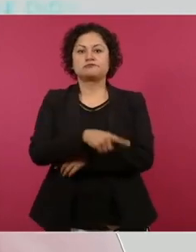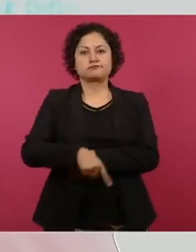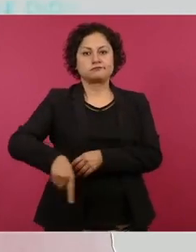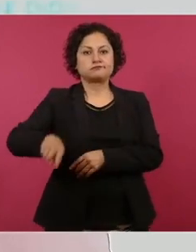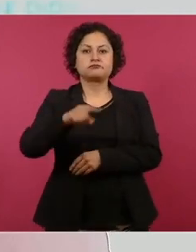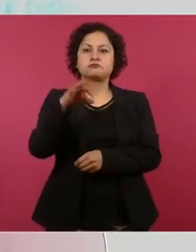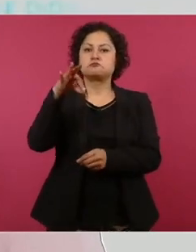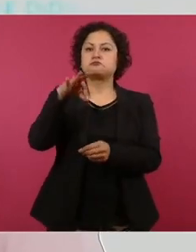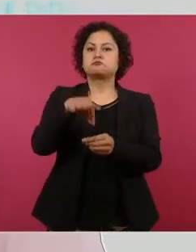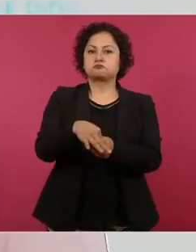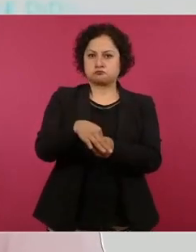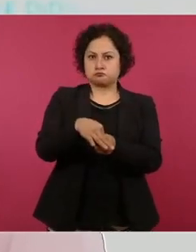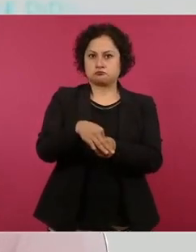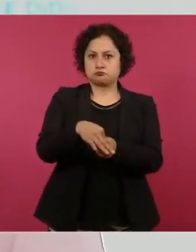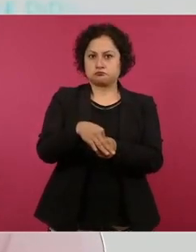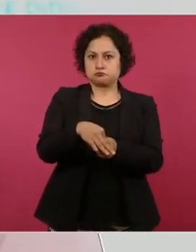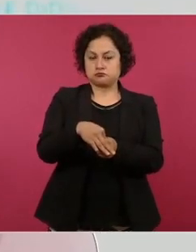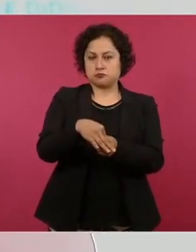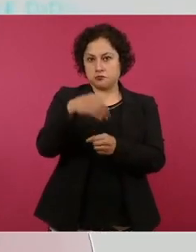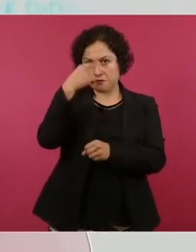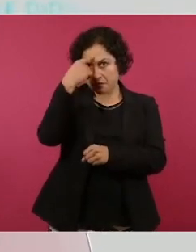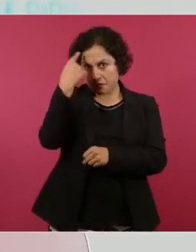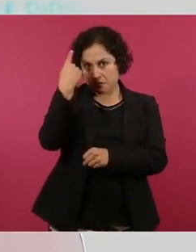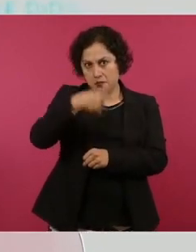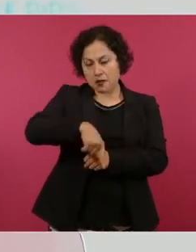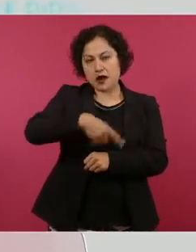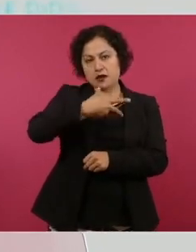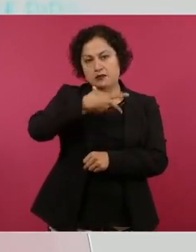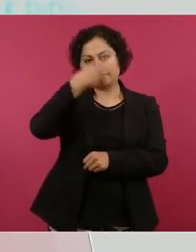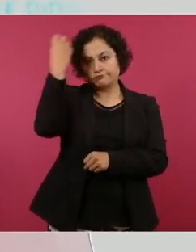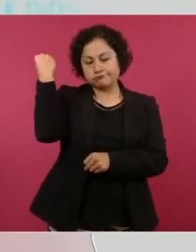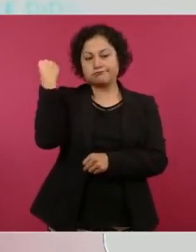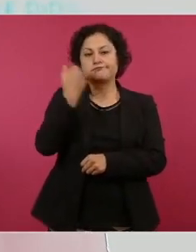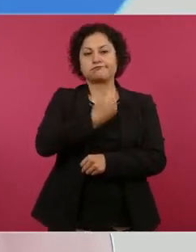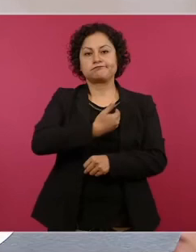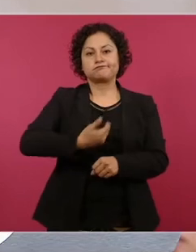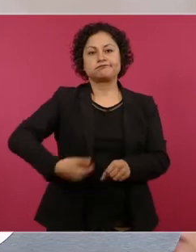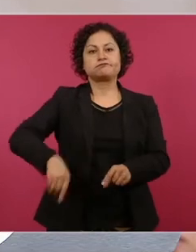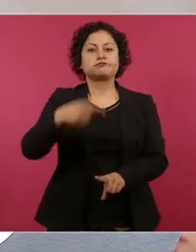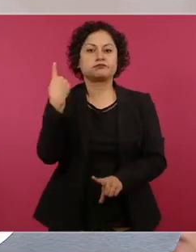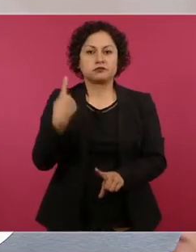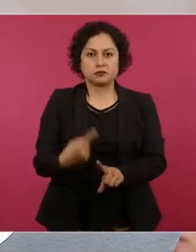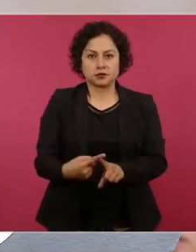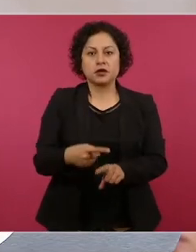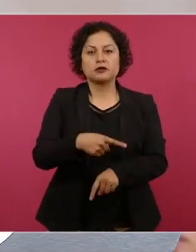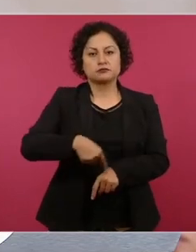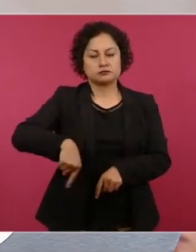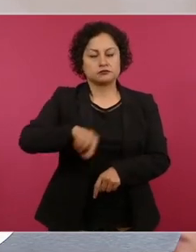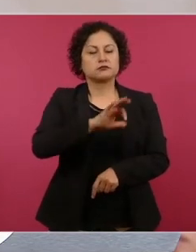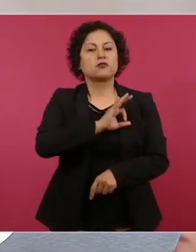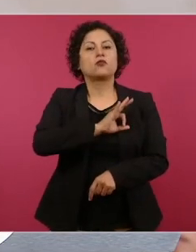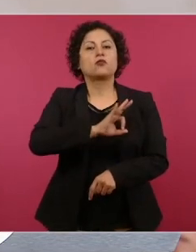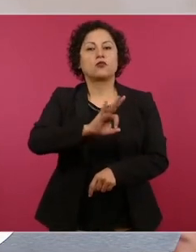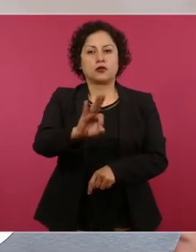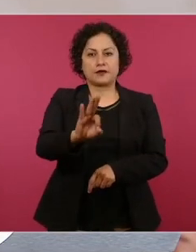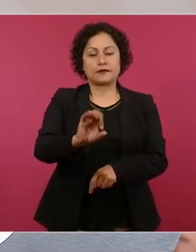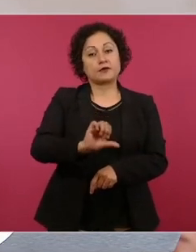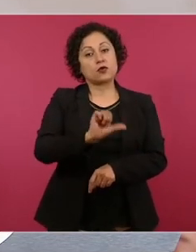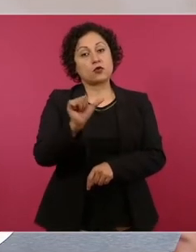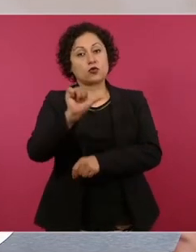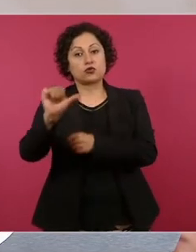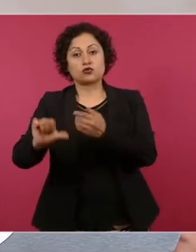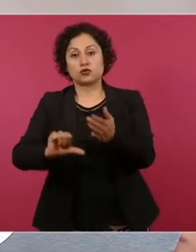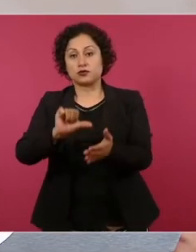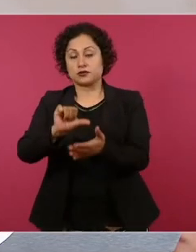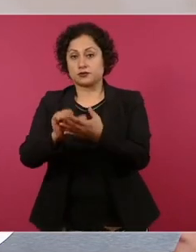presidencia de la República, en tanto que en los centros penitenciarios estatales se